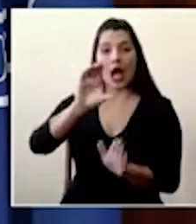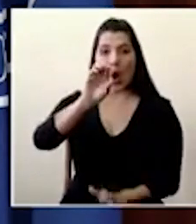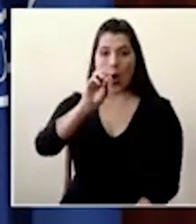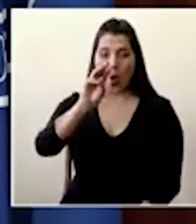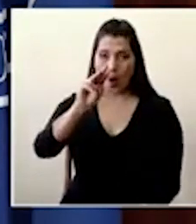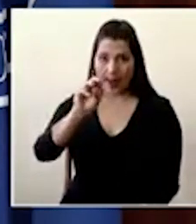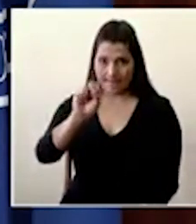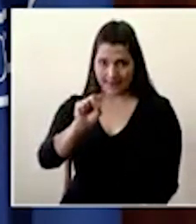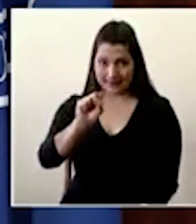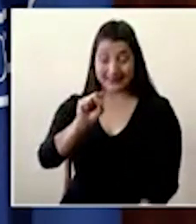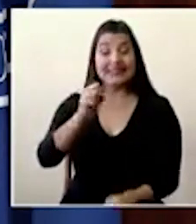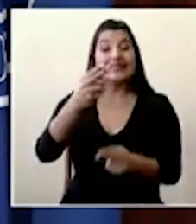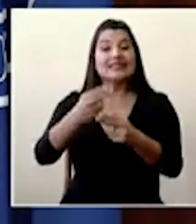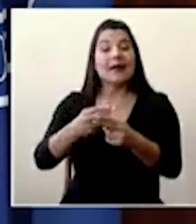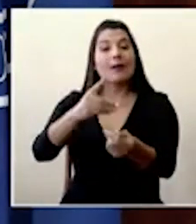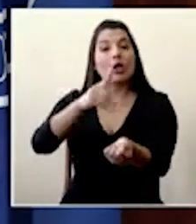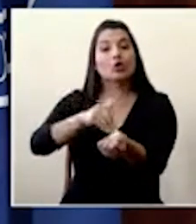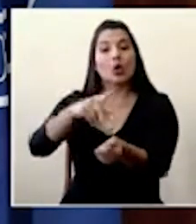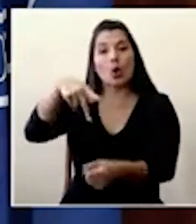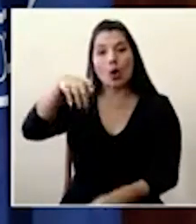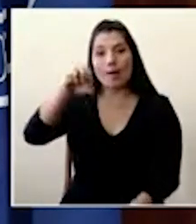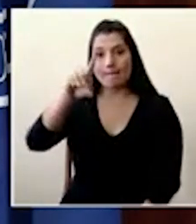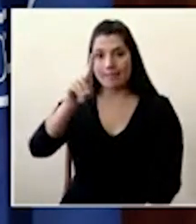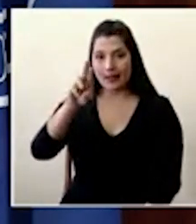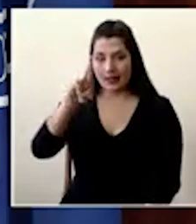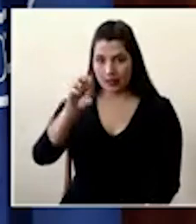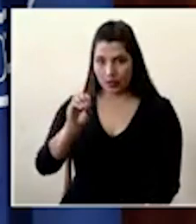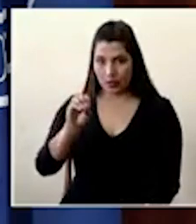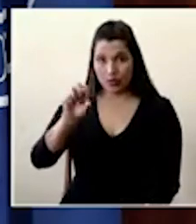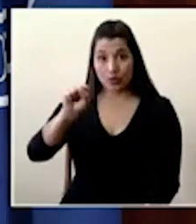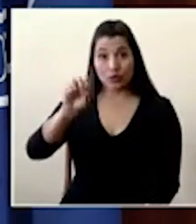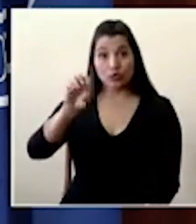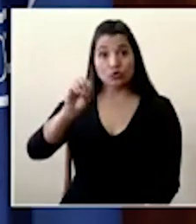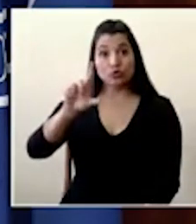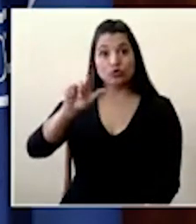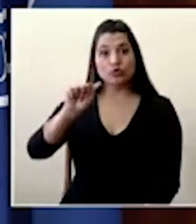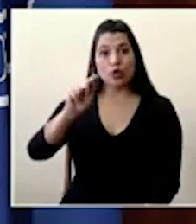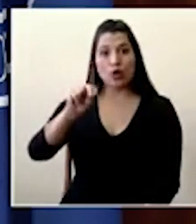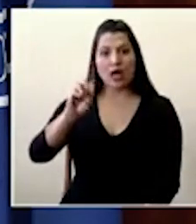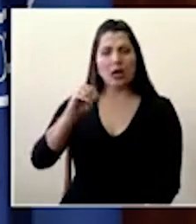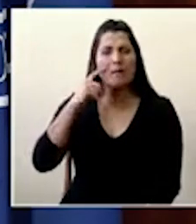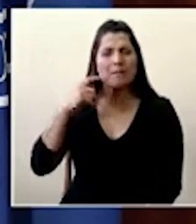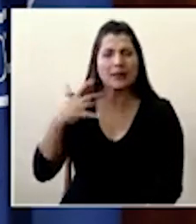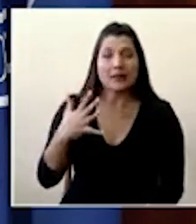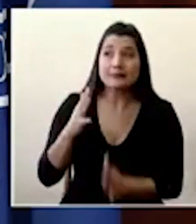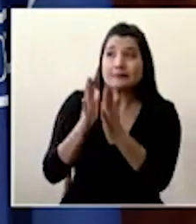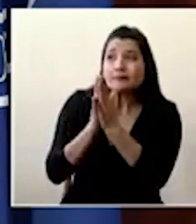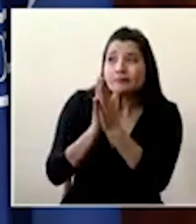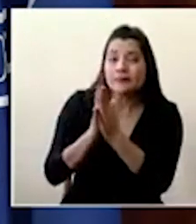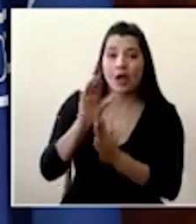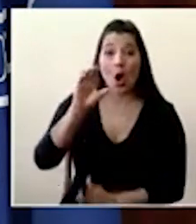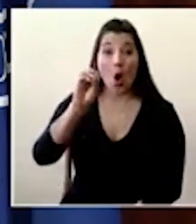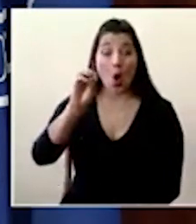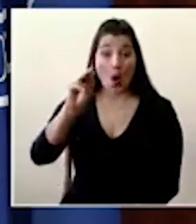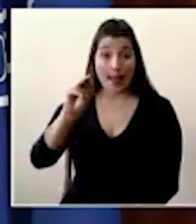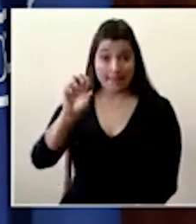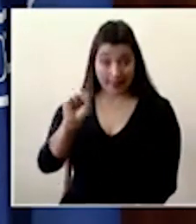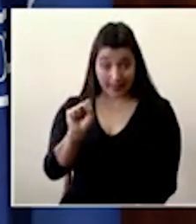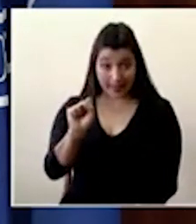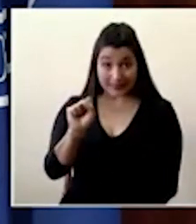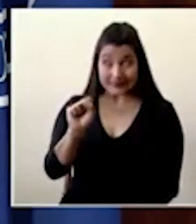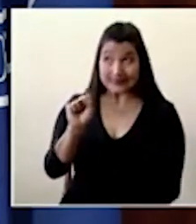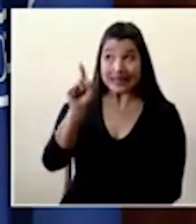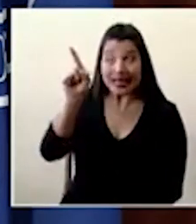al doctor Pedro Sabanón Guebreyesus, solicitándole que la OMS promueva que los